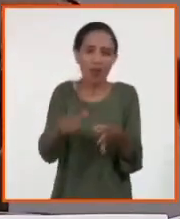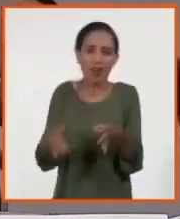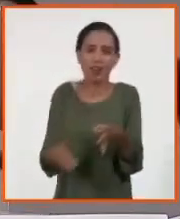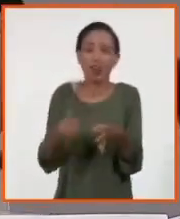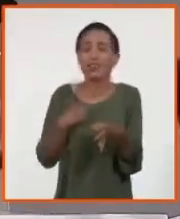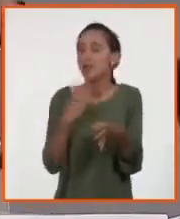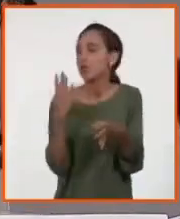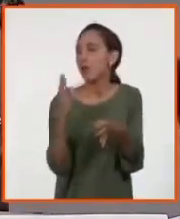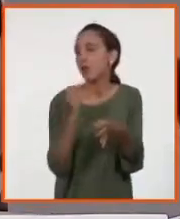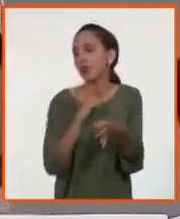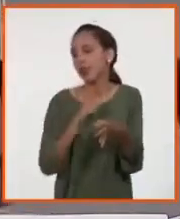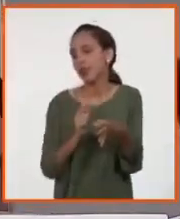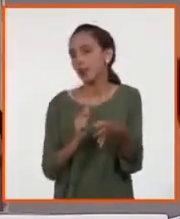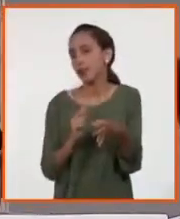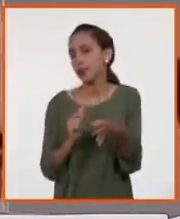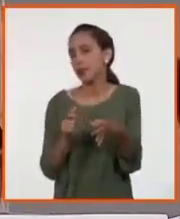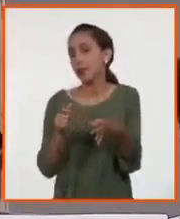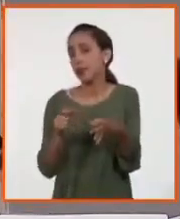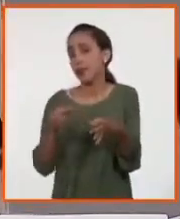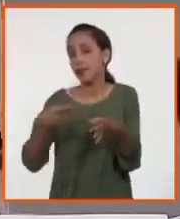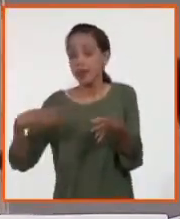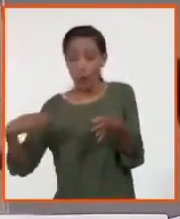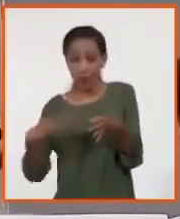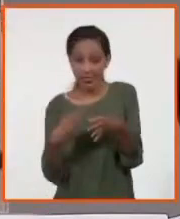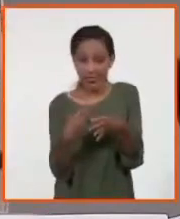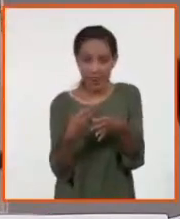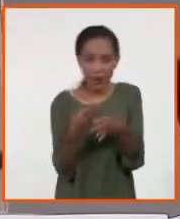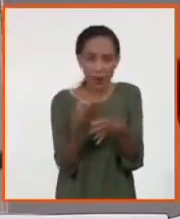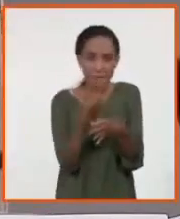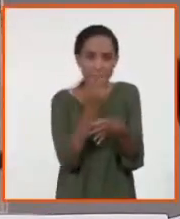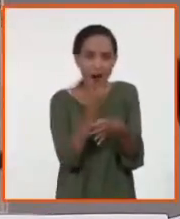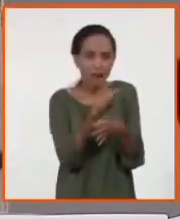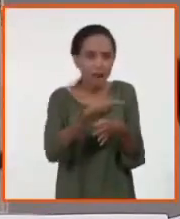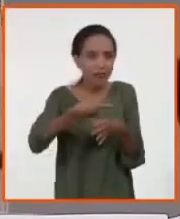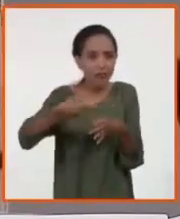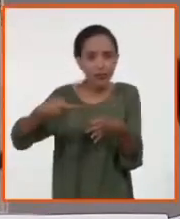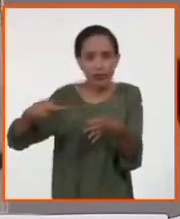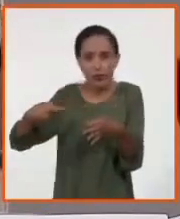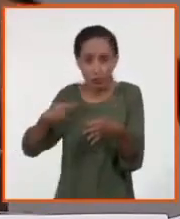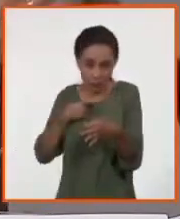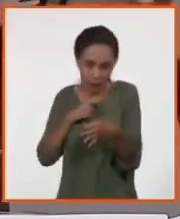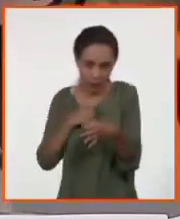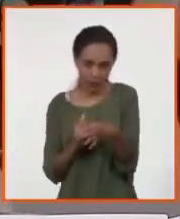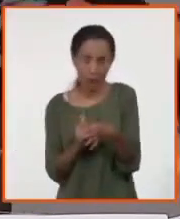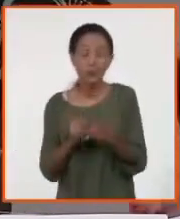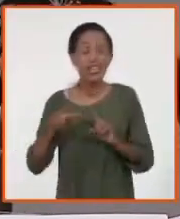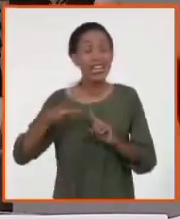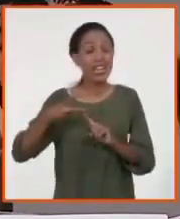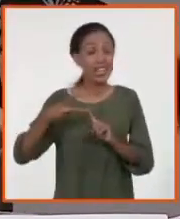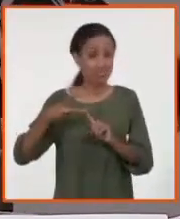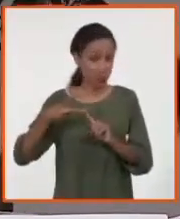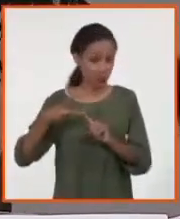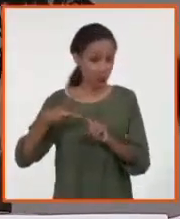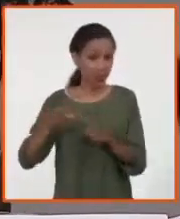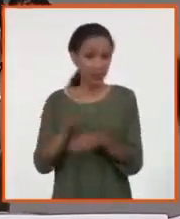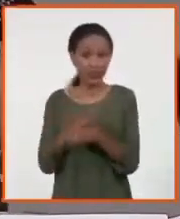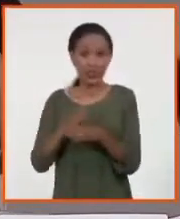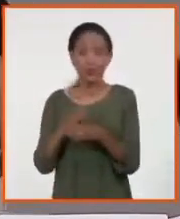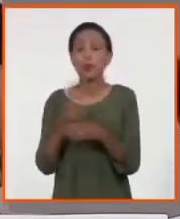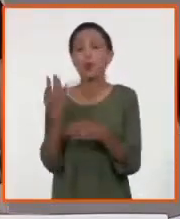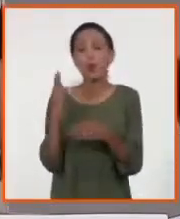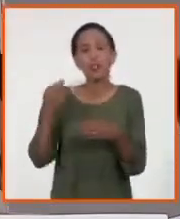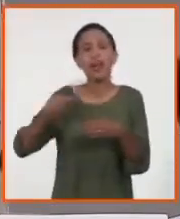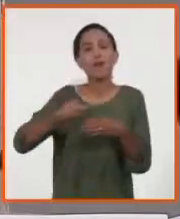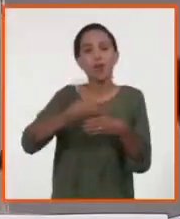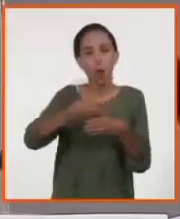entra y se multiplica. Eso es lo normal. Pero, en el caso de la segunda infección, el virus va a entrar por esa puerta. Pero, tiene